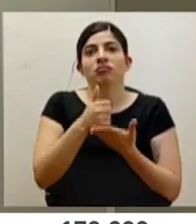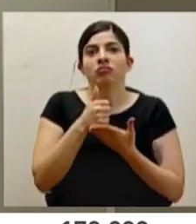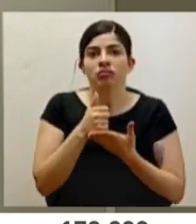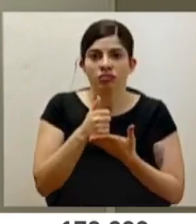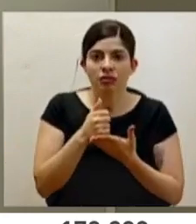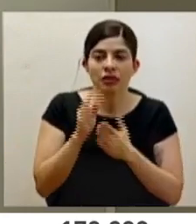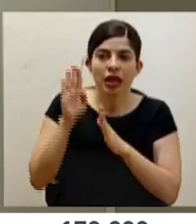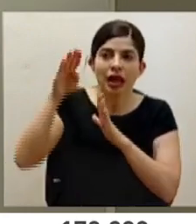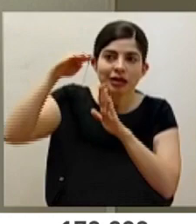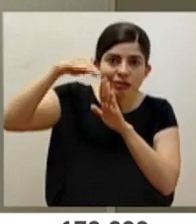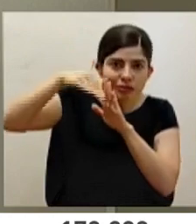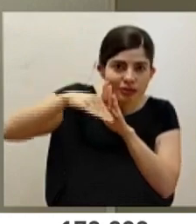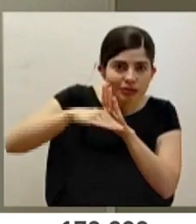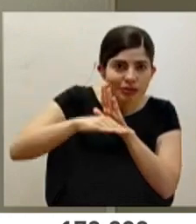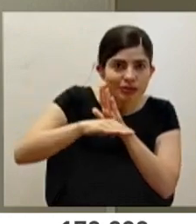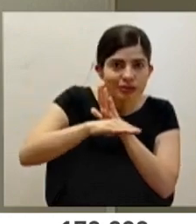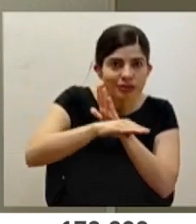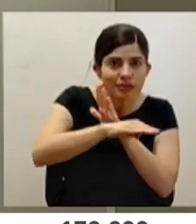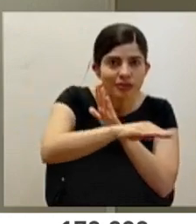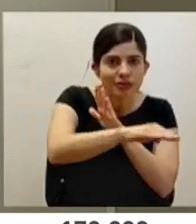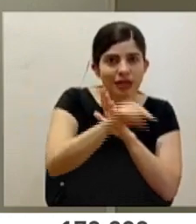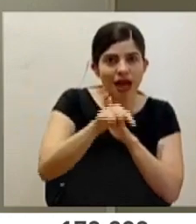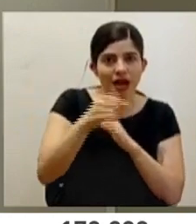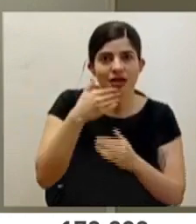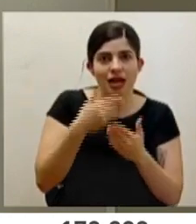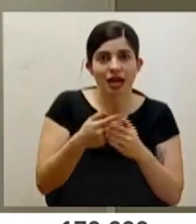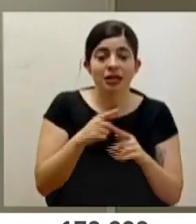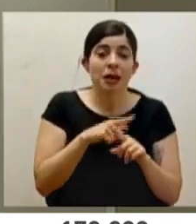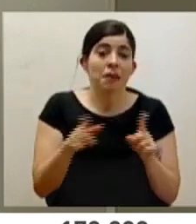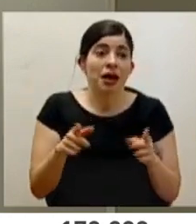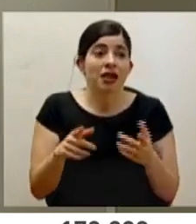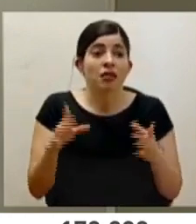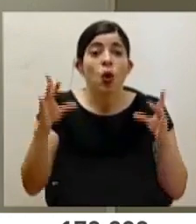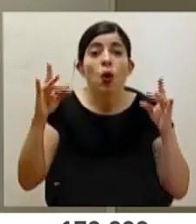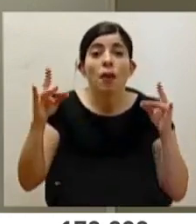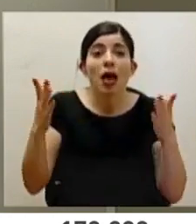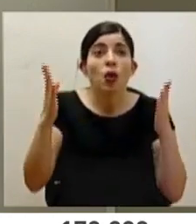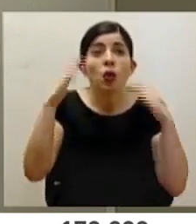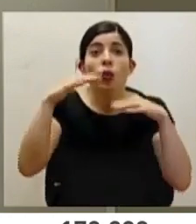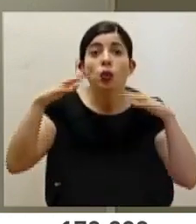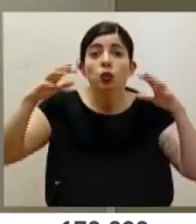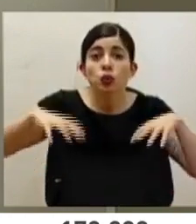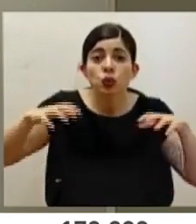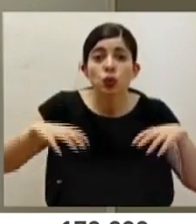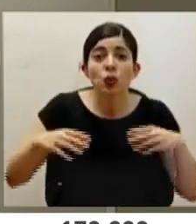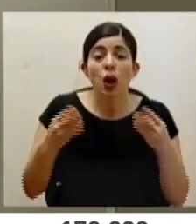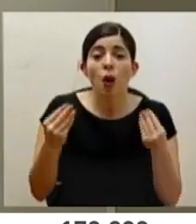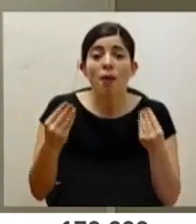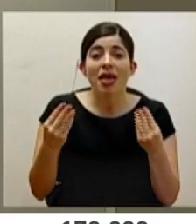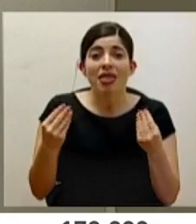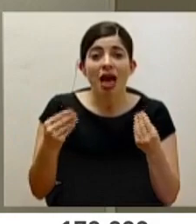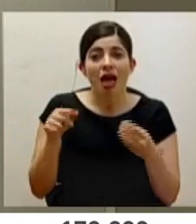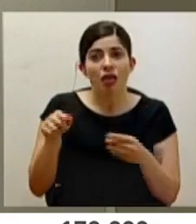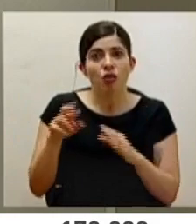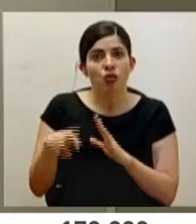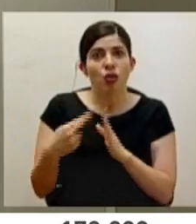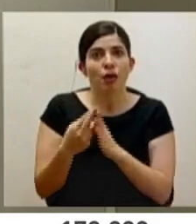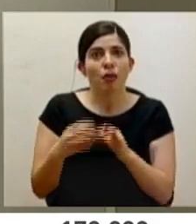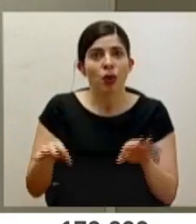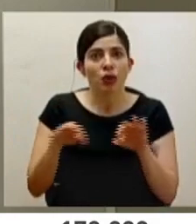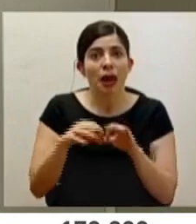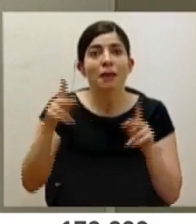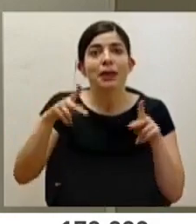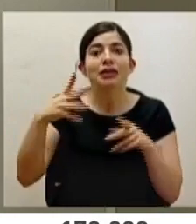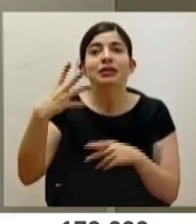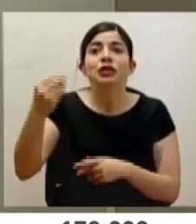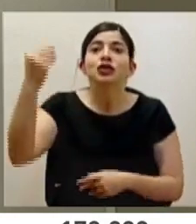curva hacia abajo. Pero en realidad, pues aquí podríamos hablar hasta de la humedad, ¿verdad?, no hay lluvias, la humedad puede jugar un papel importante, la gente se asolea